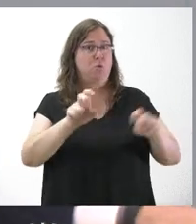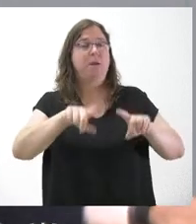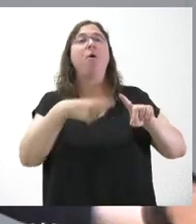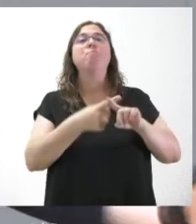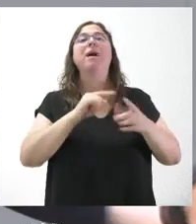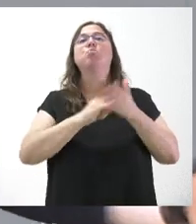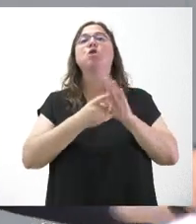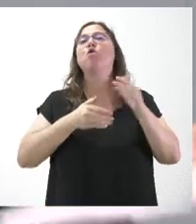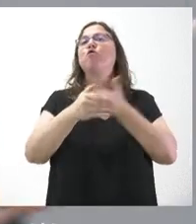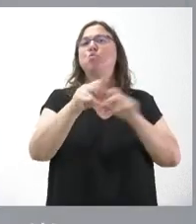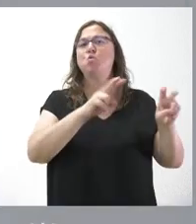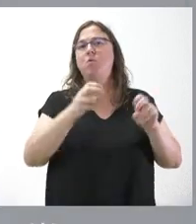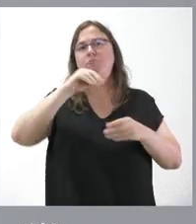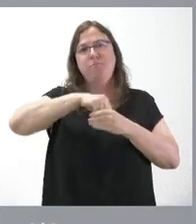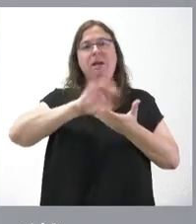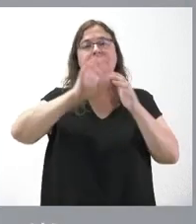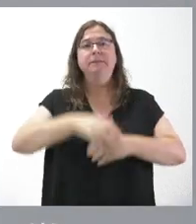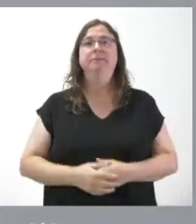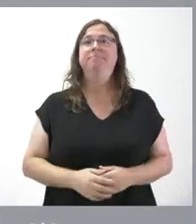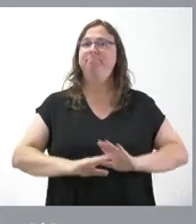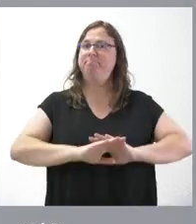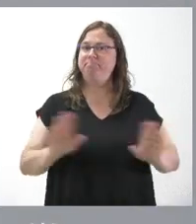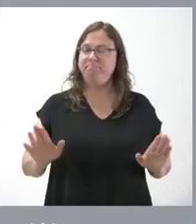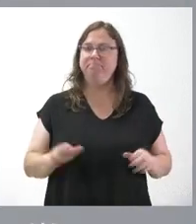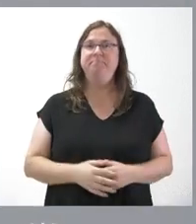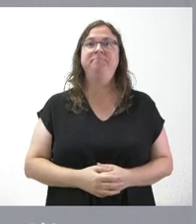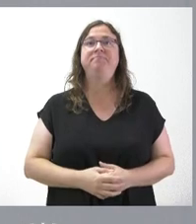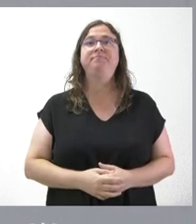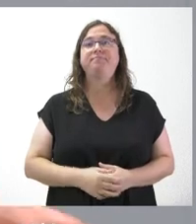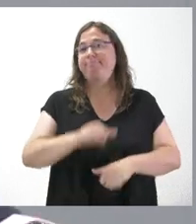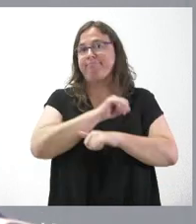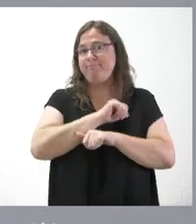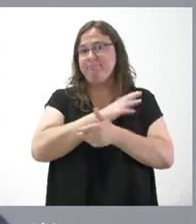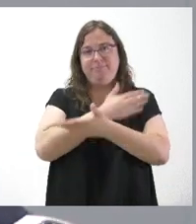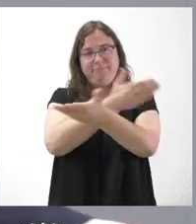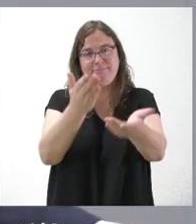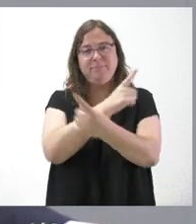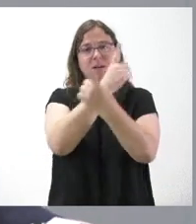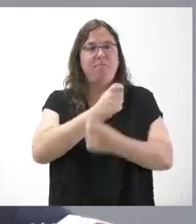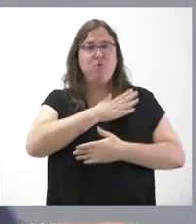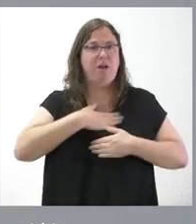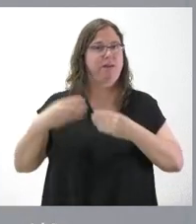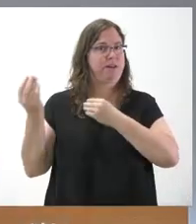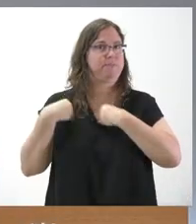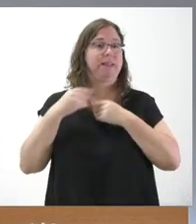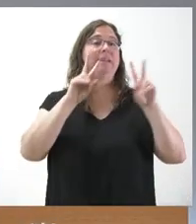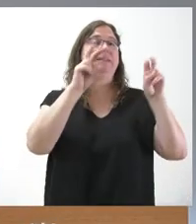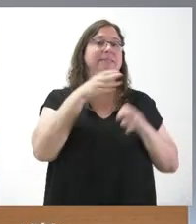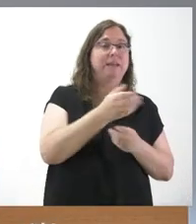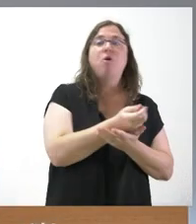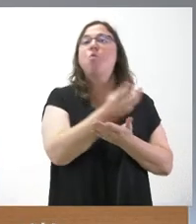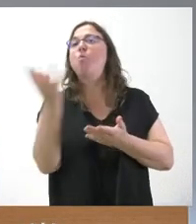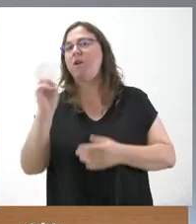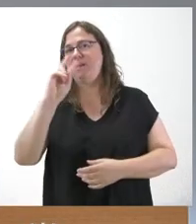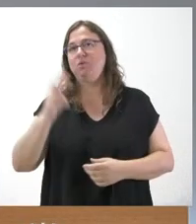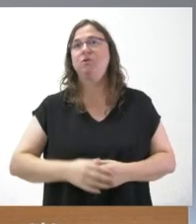proyectos de futuro para Castilla y León. Y estoy a su disposición para cualquier pregunta que deseen formular sobre este aspecto o sobre cualquier otro